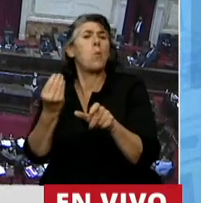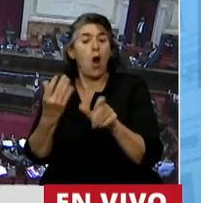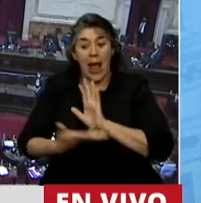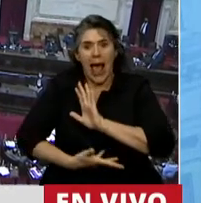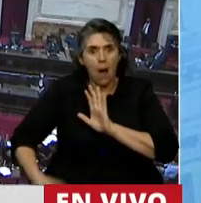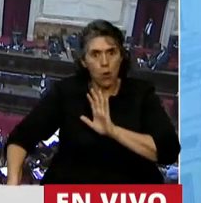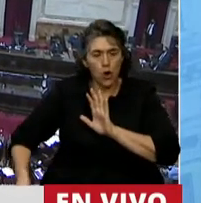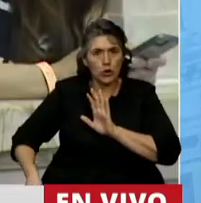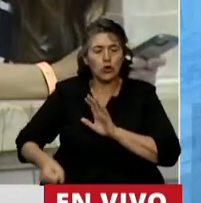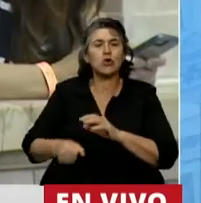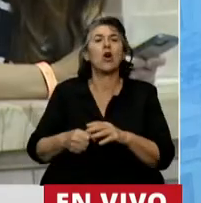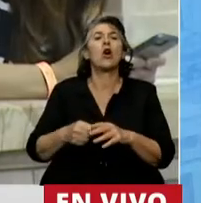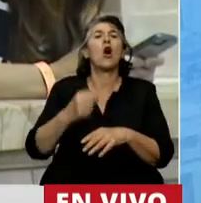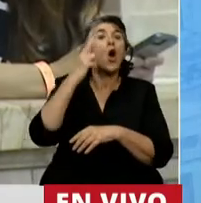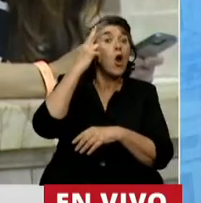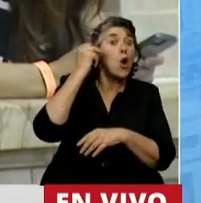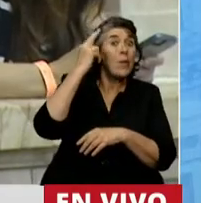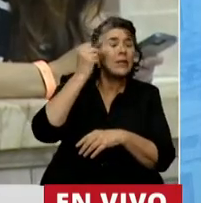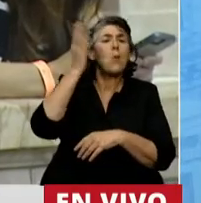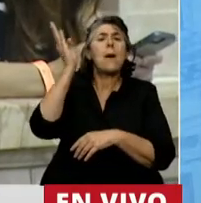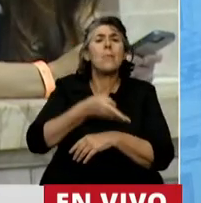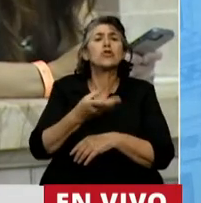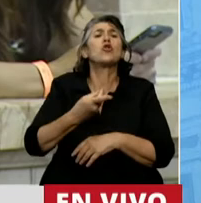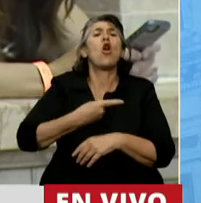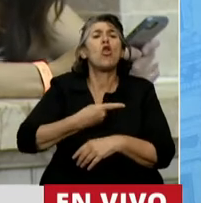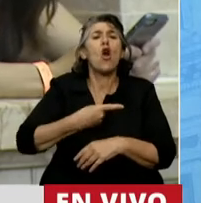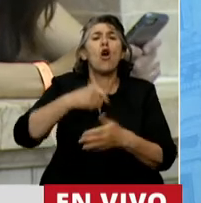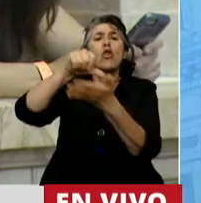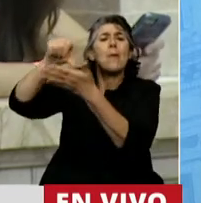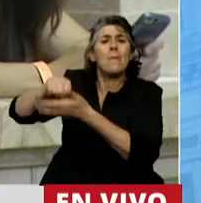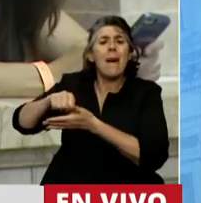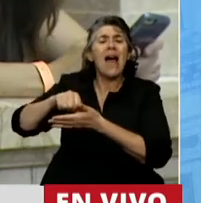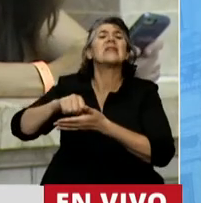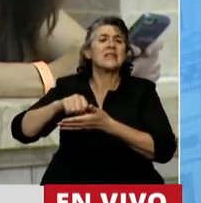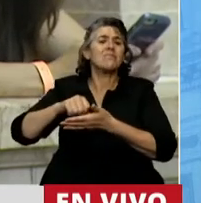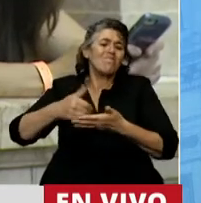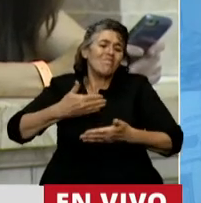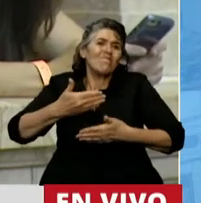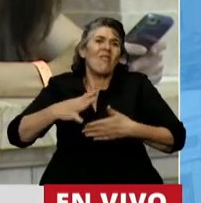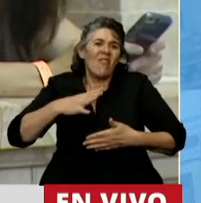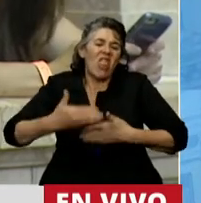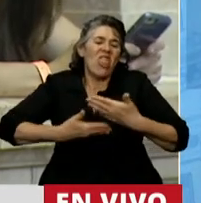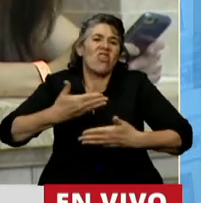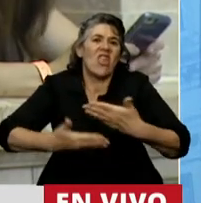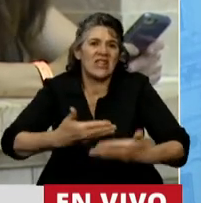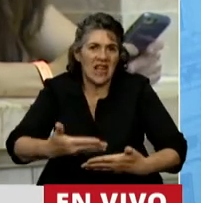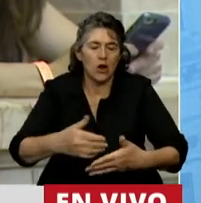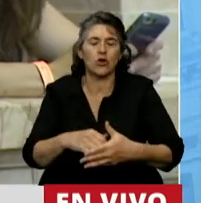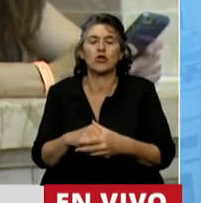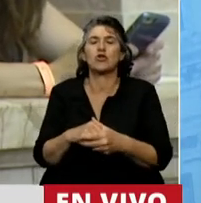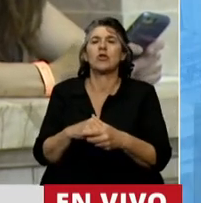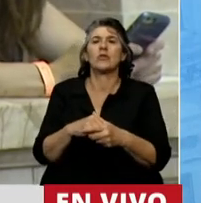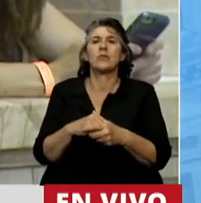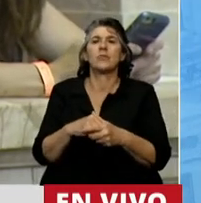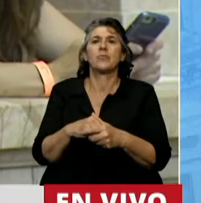de ellas ocurren en los países en desarrollo. Es así de simple esa realidad. Y eso se expresa